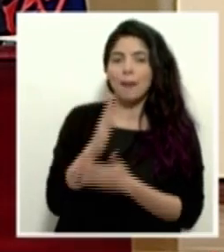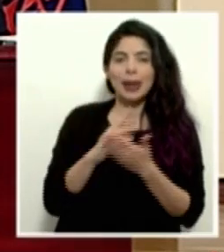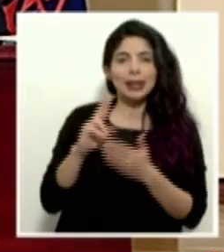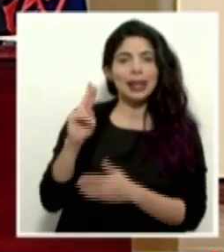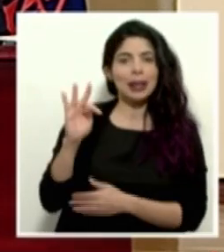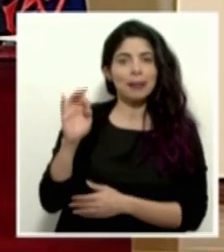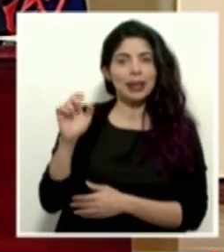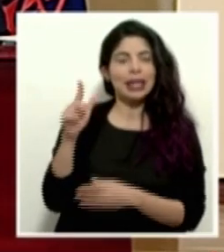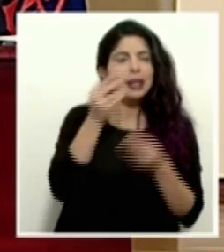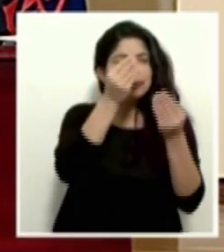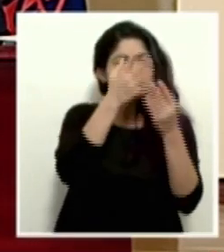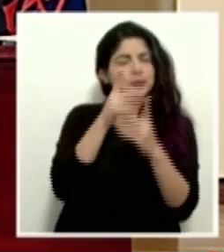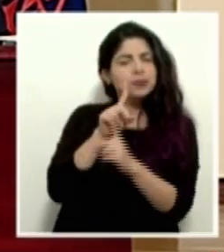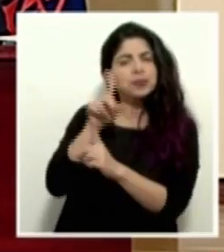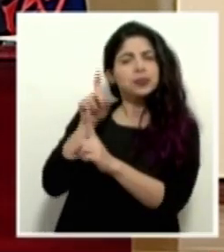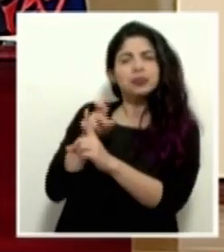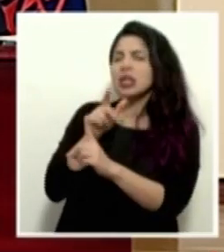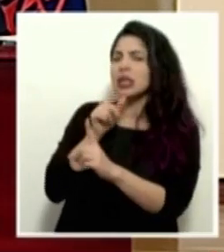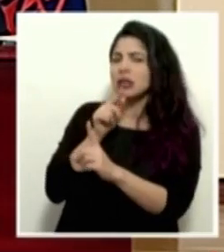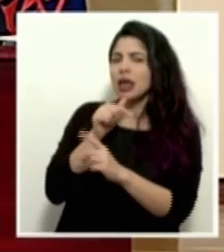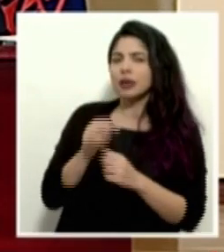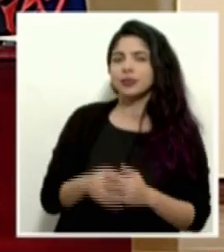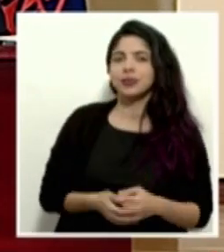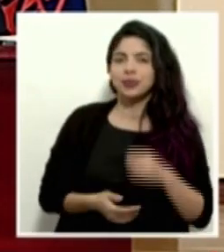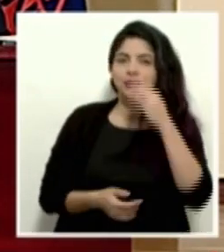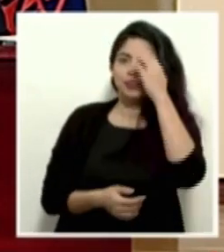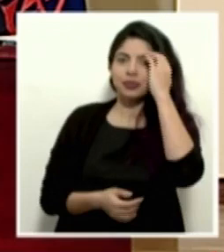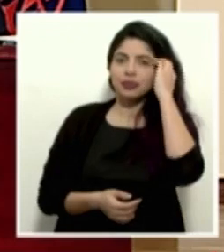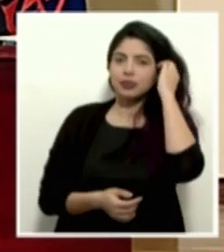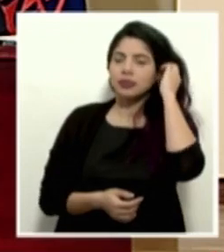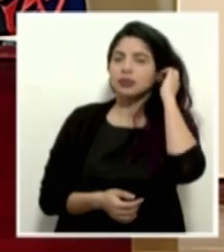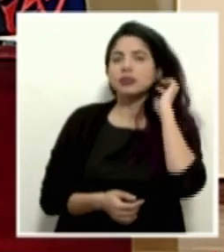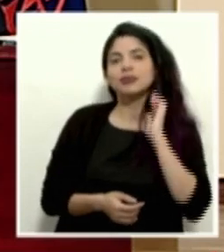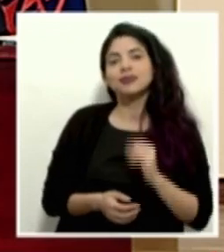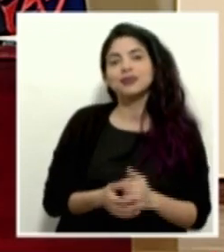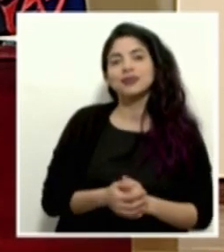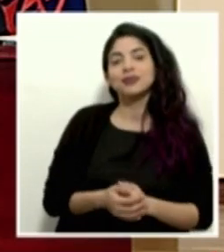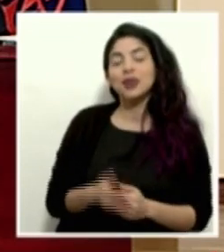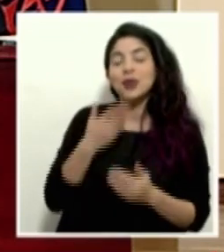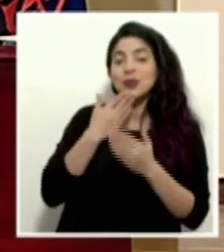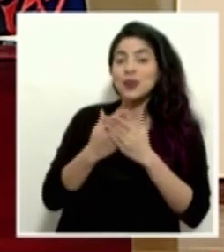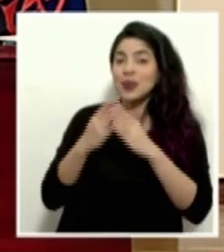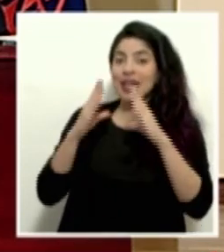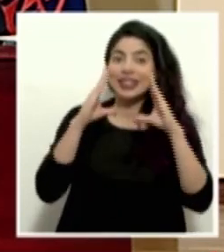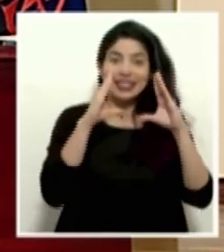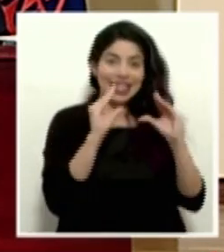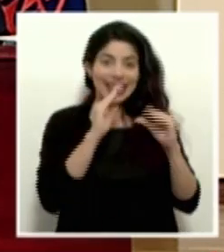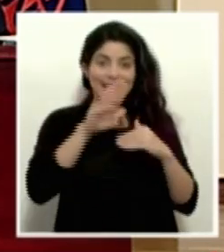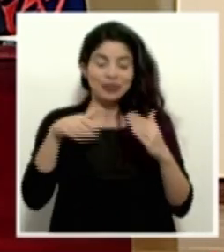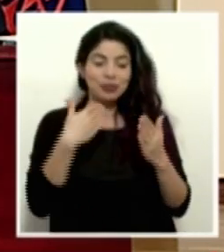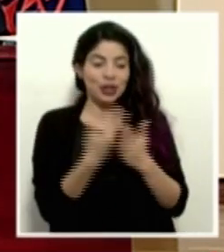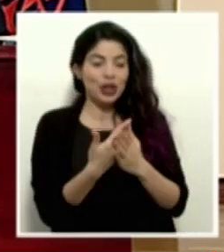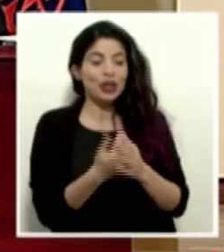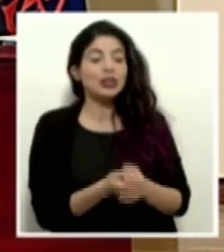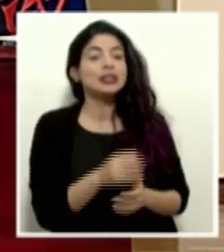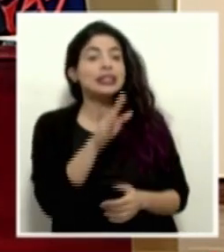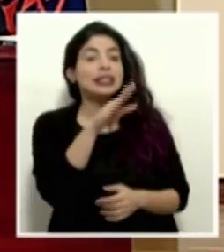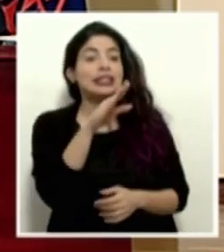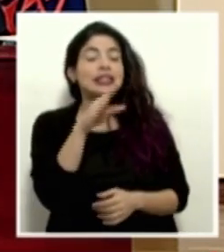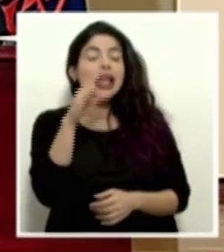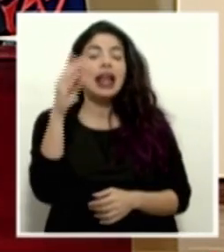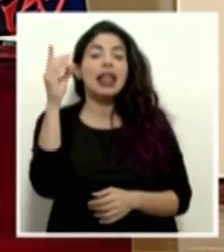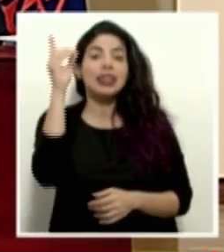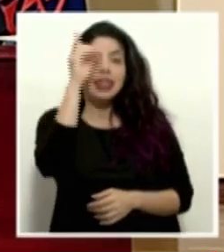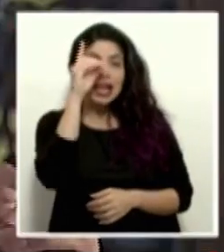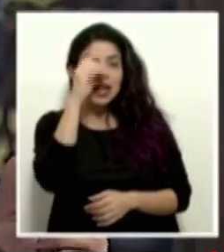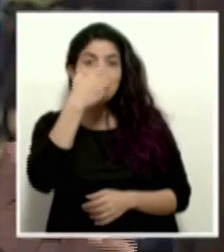Por favor, colega, indicárase quién estaría dirigida a sus consultas. Muy buenas tardes para todos, don Daniel y don